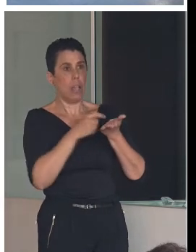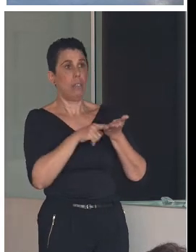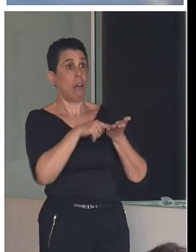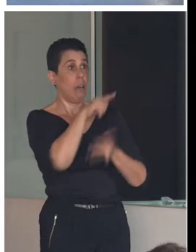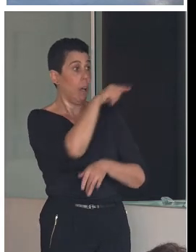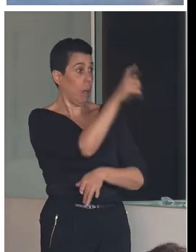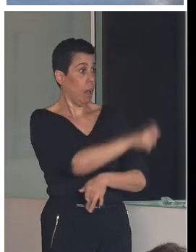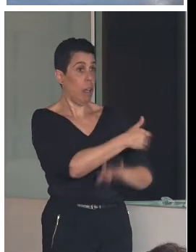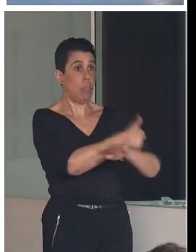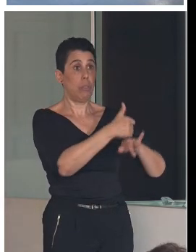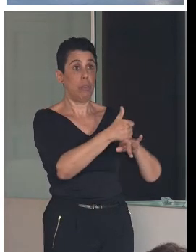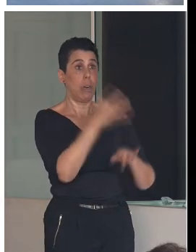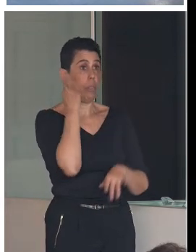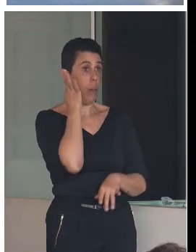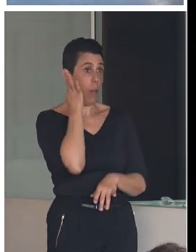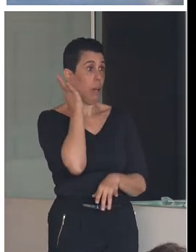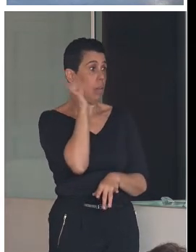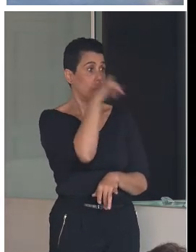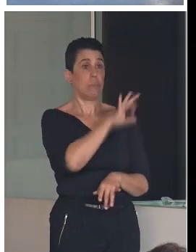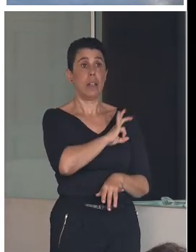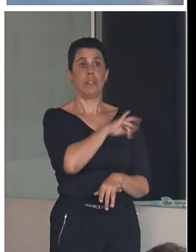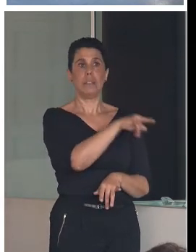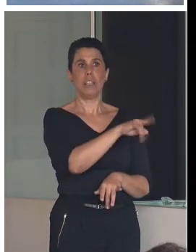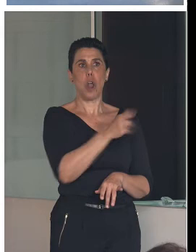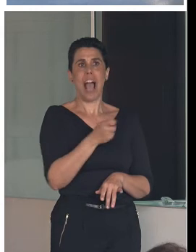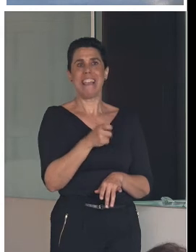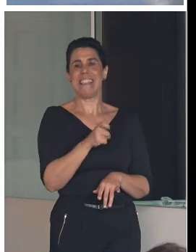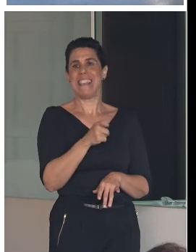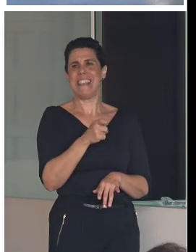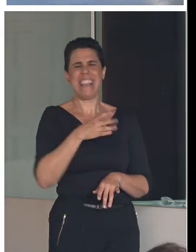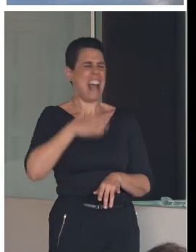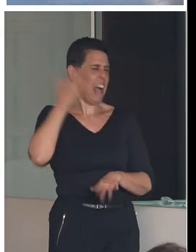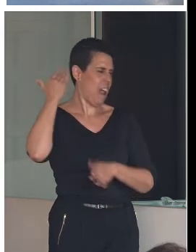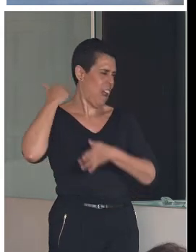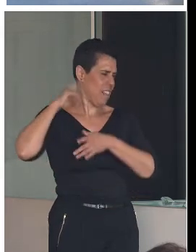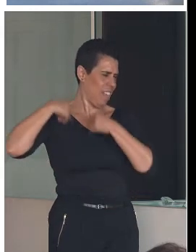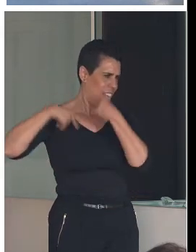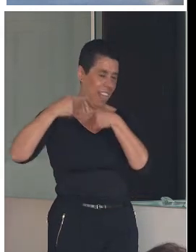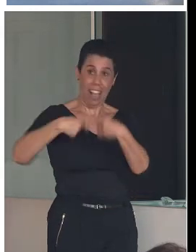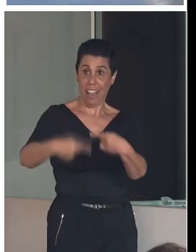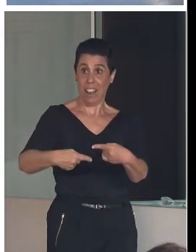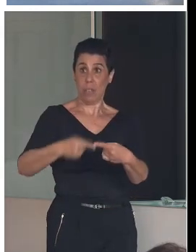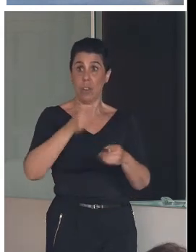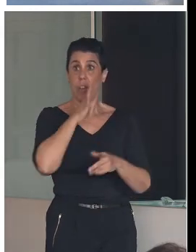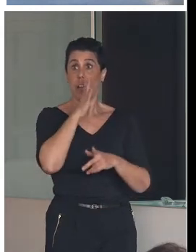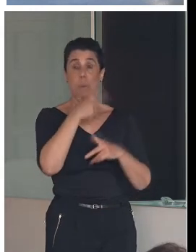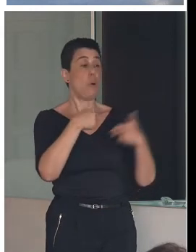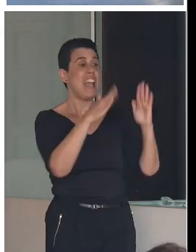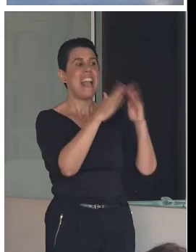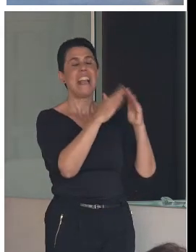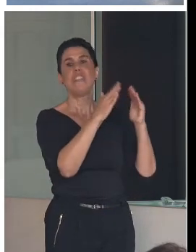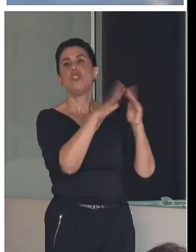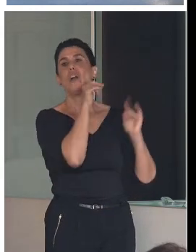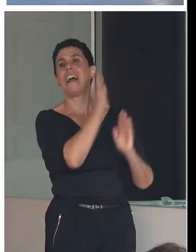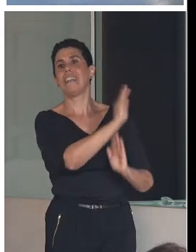señora que tiene la llave desde hace generaciones, porque en su casa siempre se ha guardado la llave